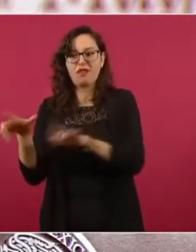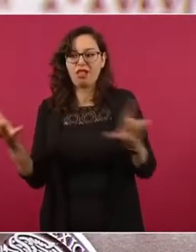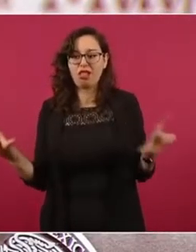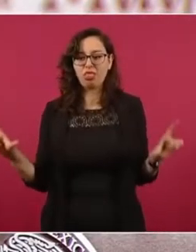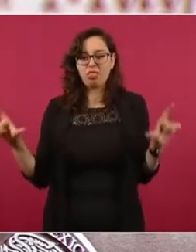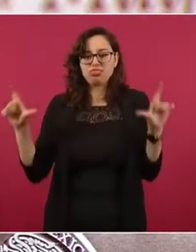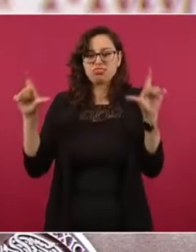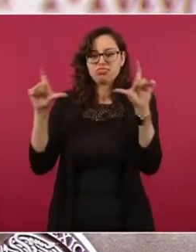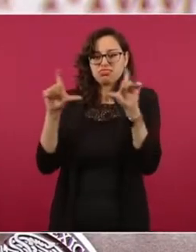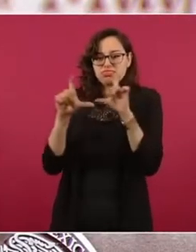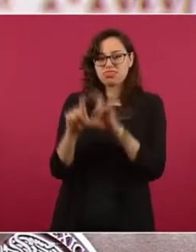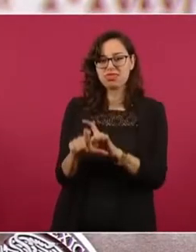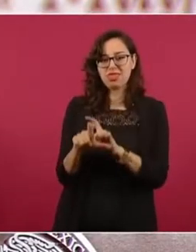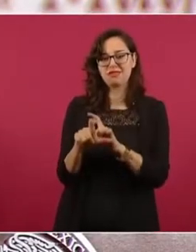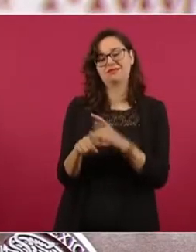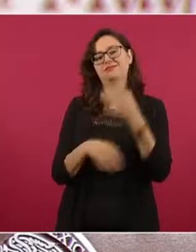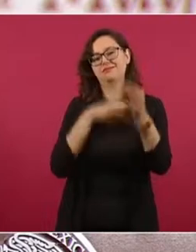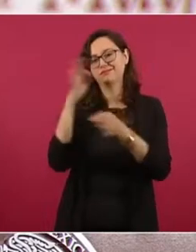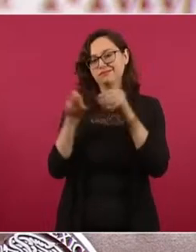Siguiente, por favor.